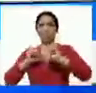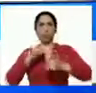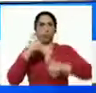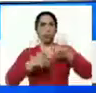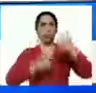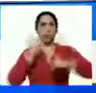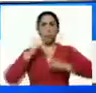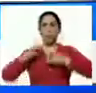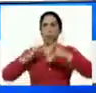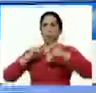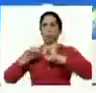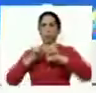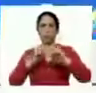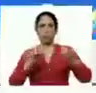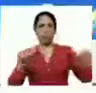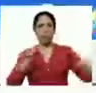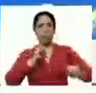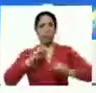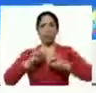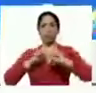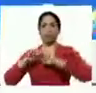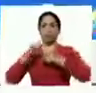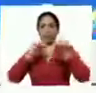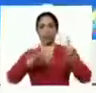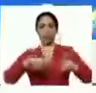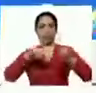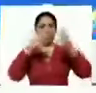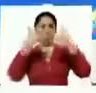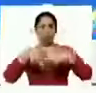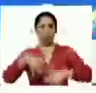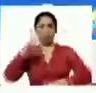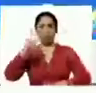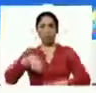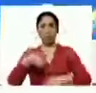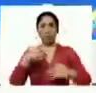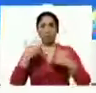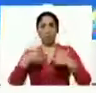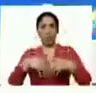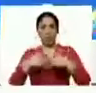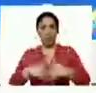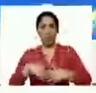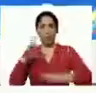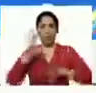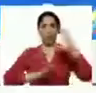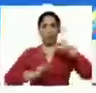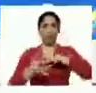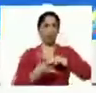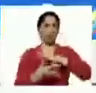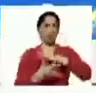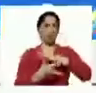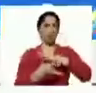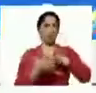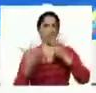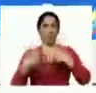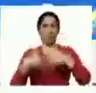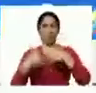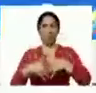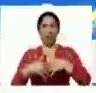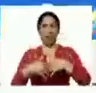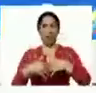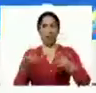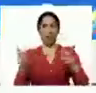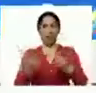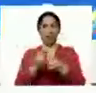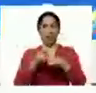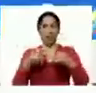es el motor de la tierra cuál es el motor agroindustrial el motor científico tecnológico industrial de la pequeña